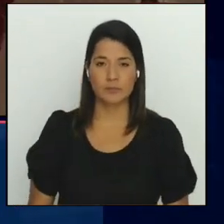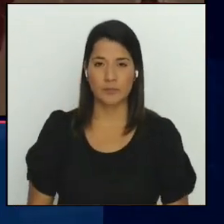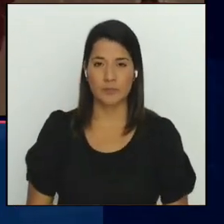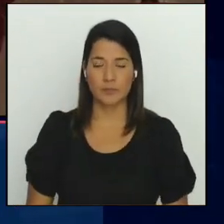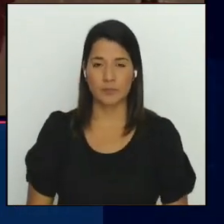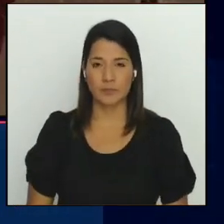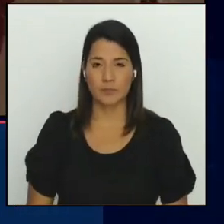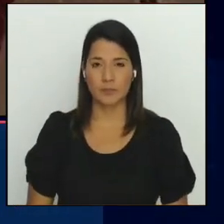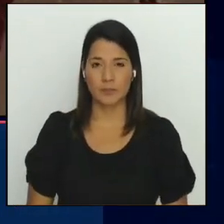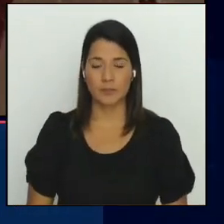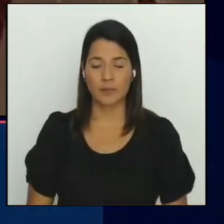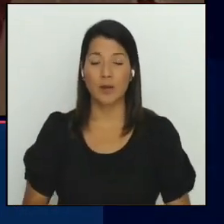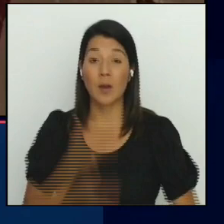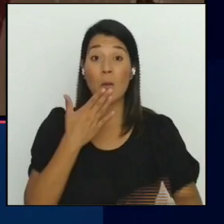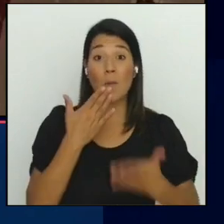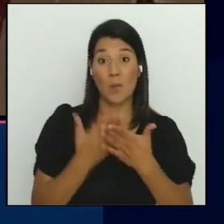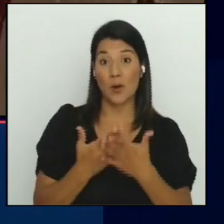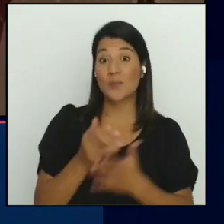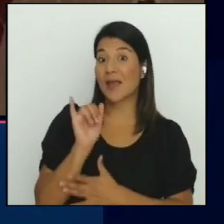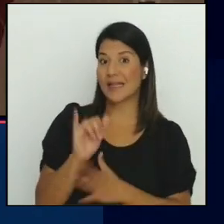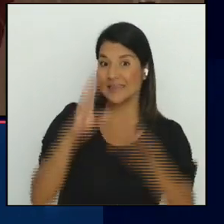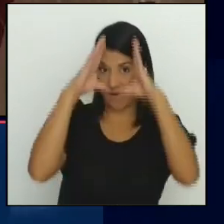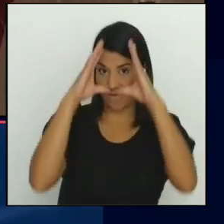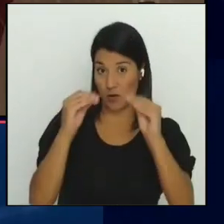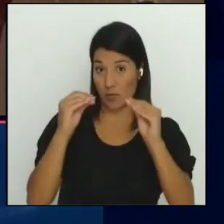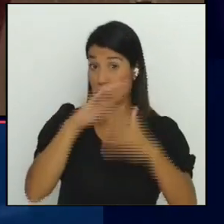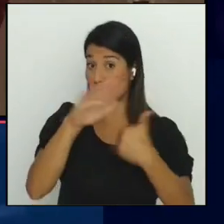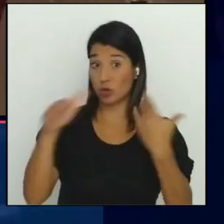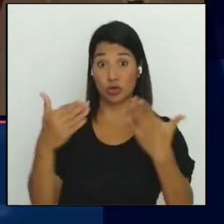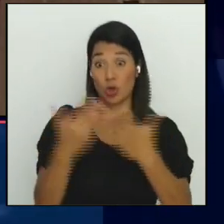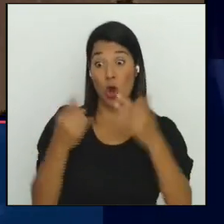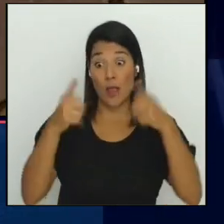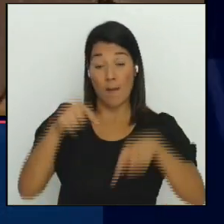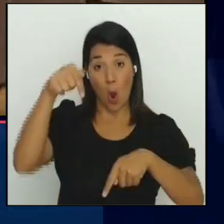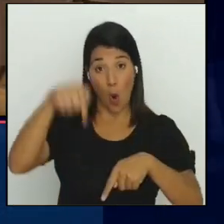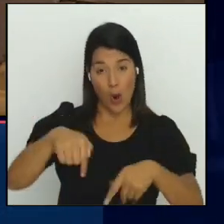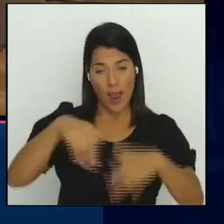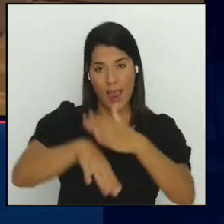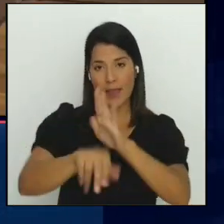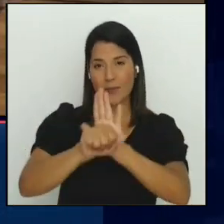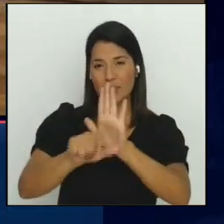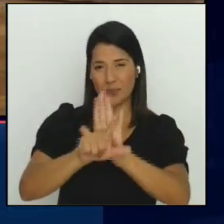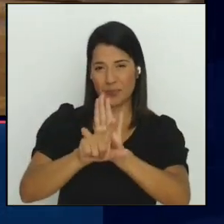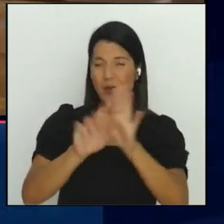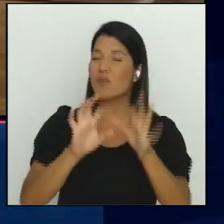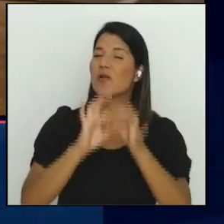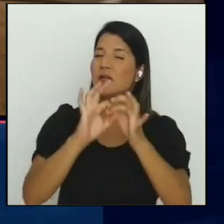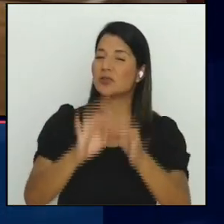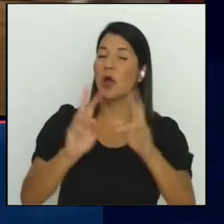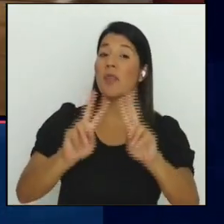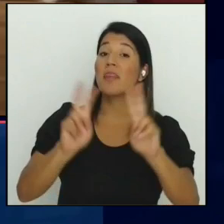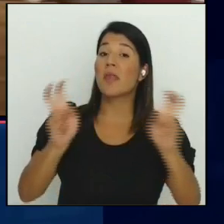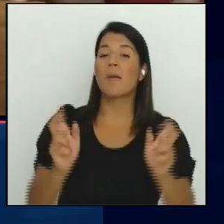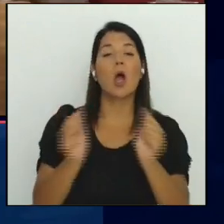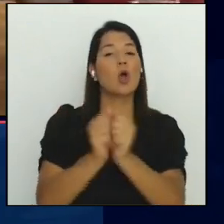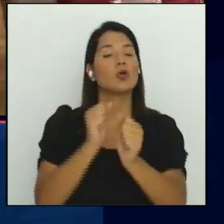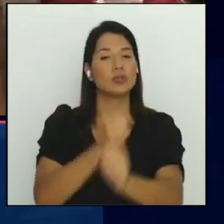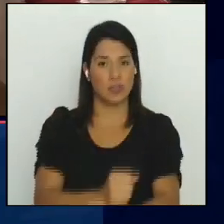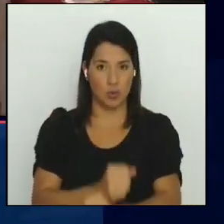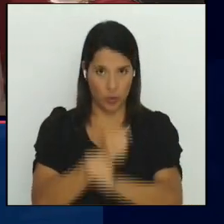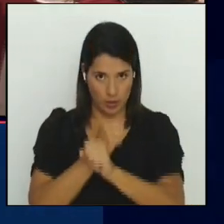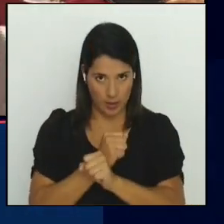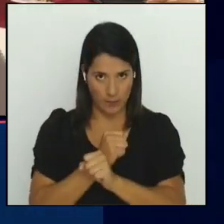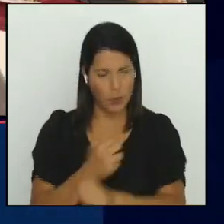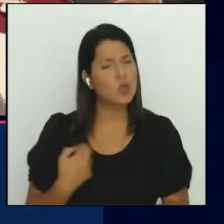Bueno, esta es la información de lo que ocurrió hoy acá en la Asamblea Legislativa con respecto a todos los temas de seguridad. Andrea, por supuesto que vamos a estar muy